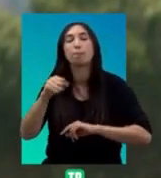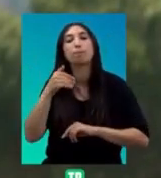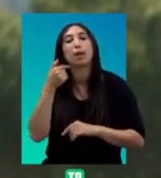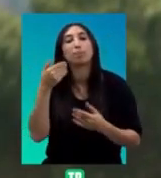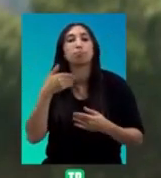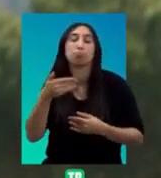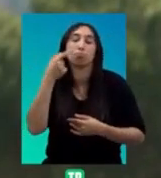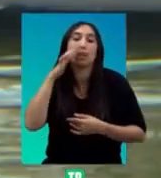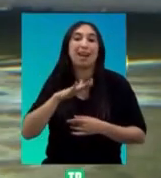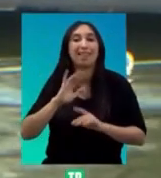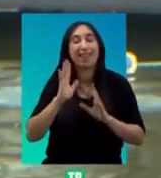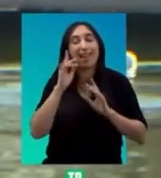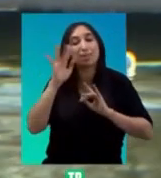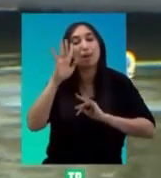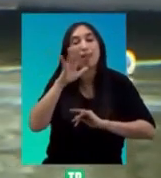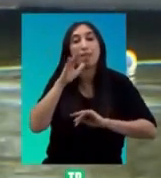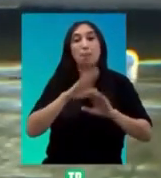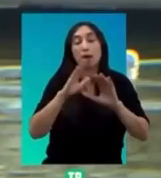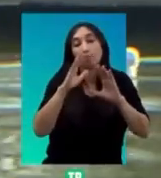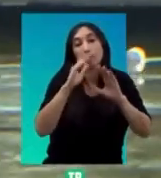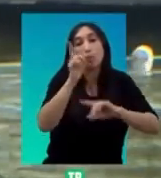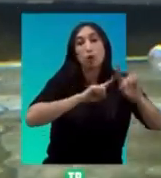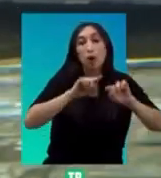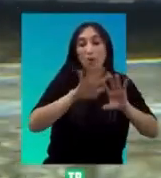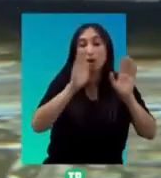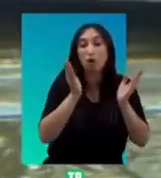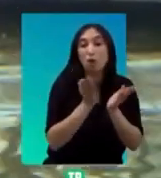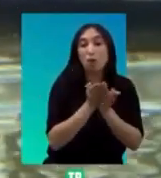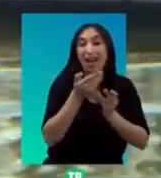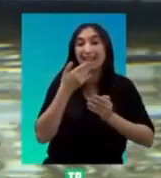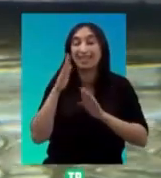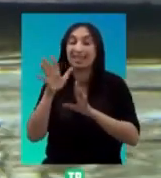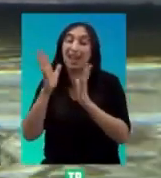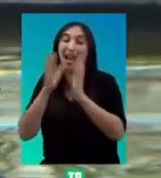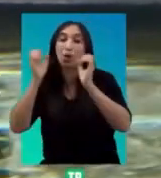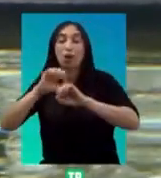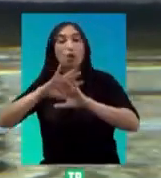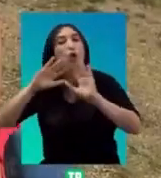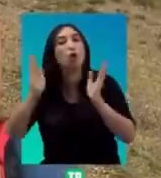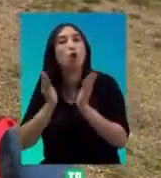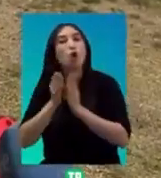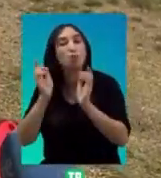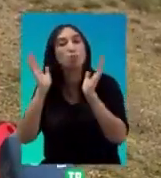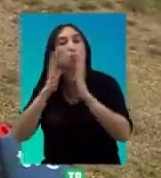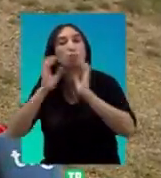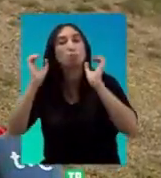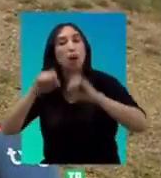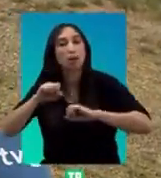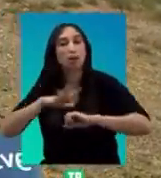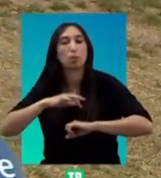globales... ...mediante acuerdos globales... ...podría ser el caso del cambio climático. Yo creo que no... ...que no hay ningún motivo para el